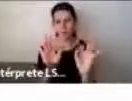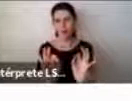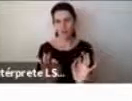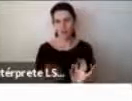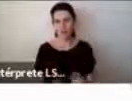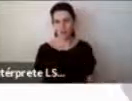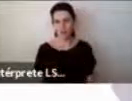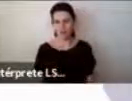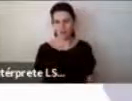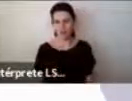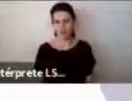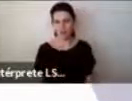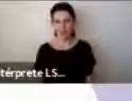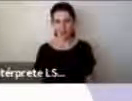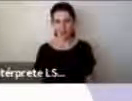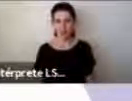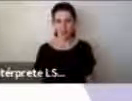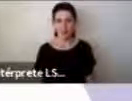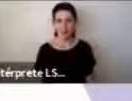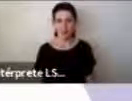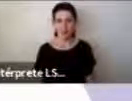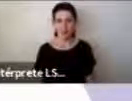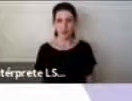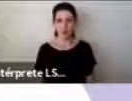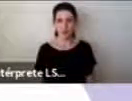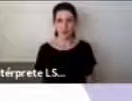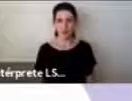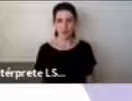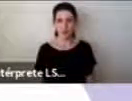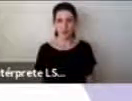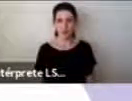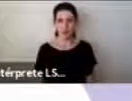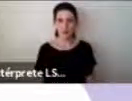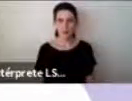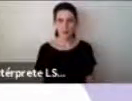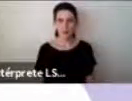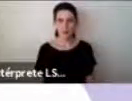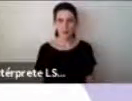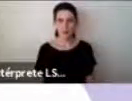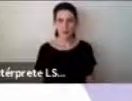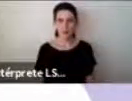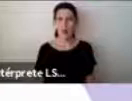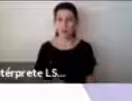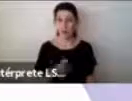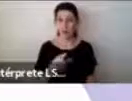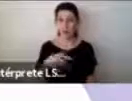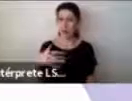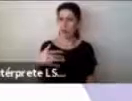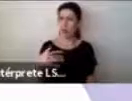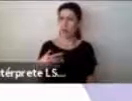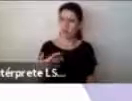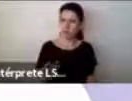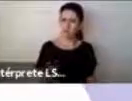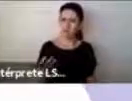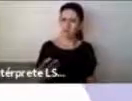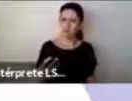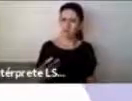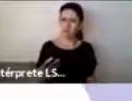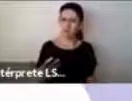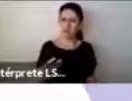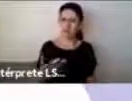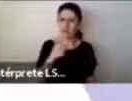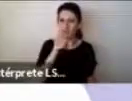hecho, uno de los aspectos más notables de esta desinformación es cuando de repente hay personas